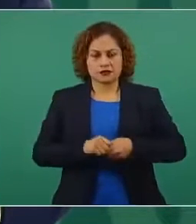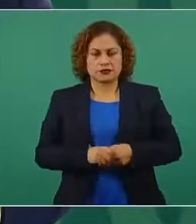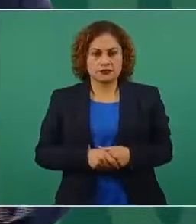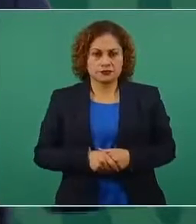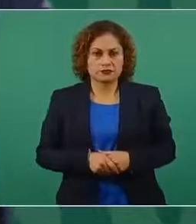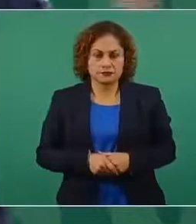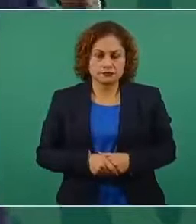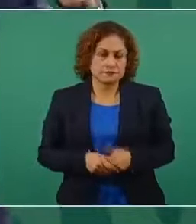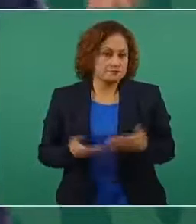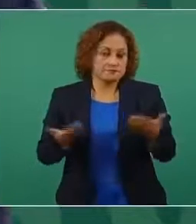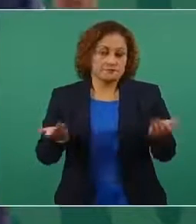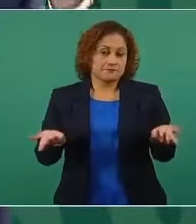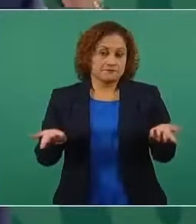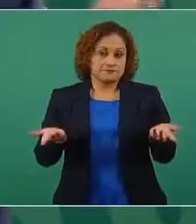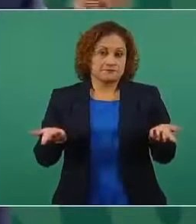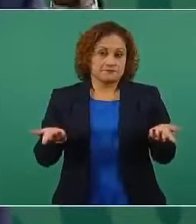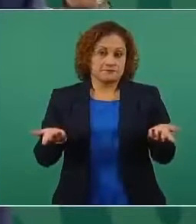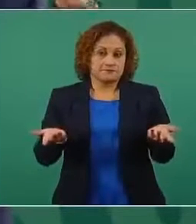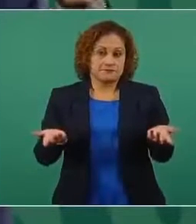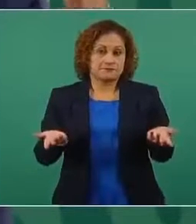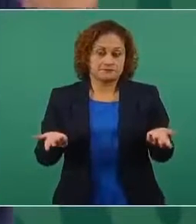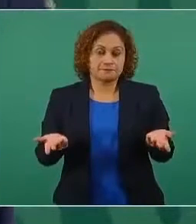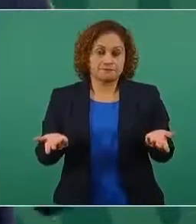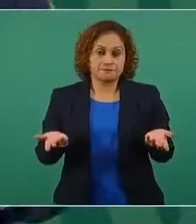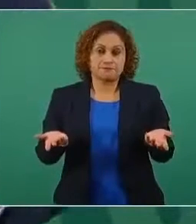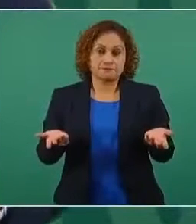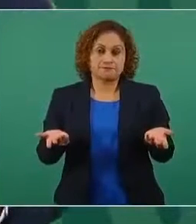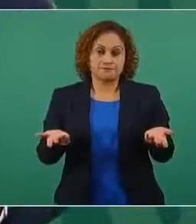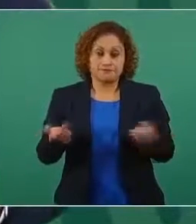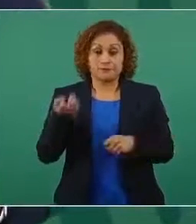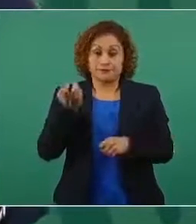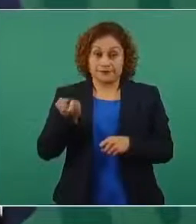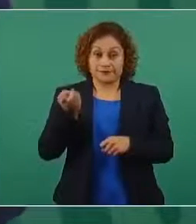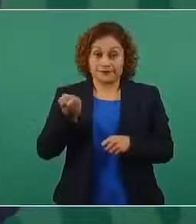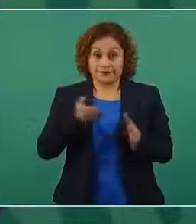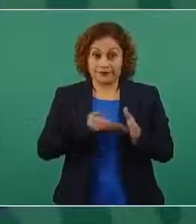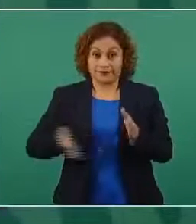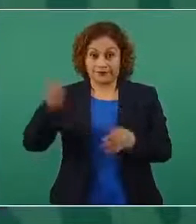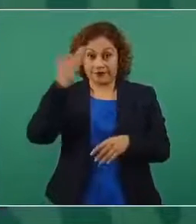o sea en ese sexenio